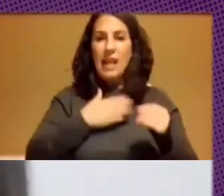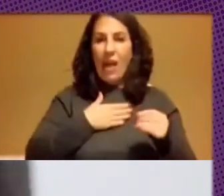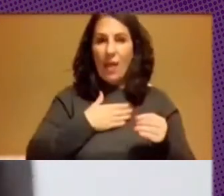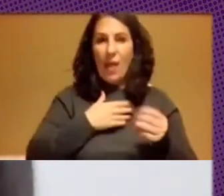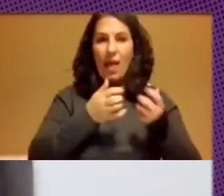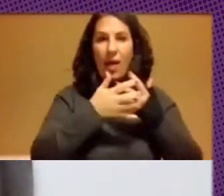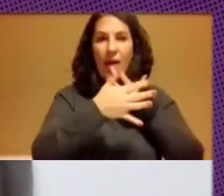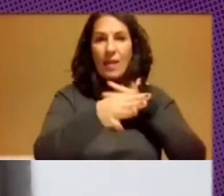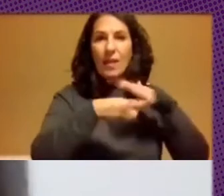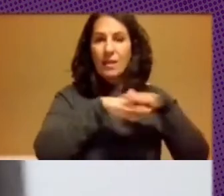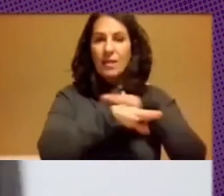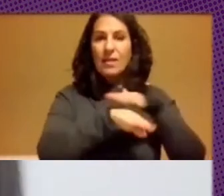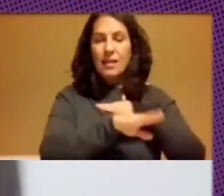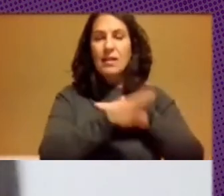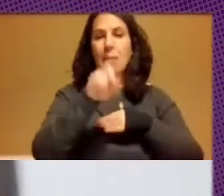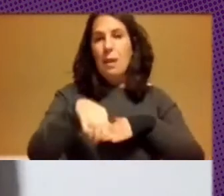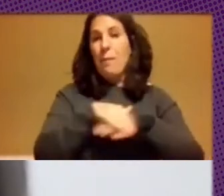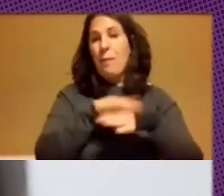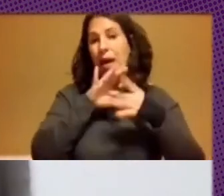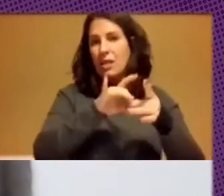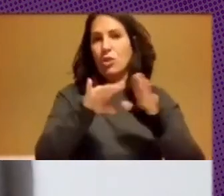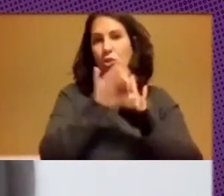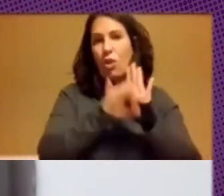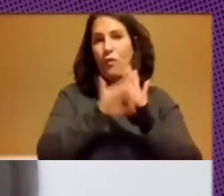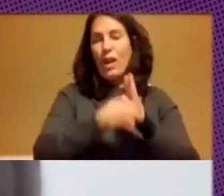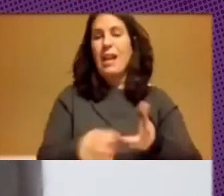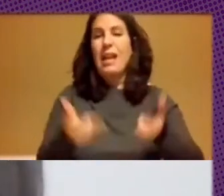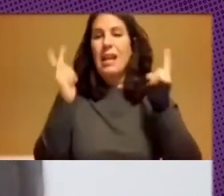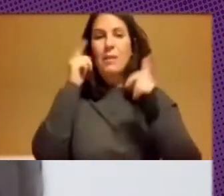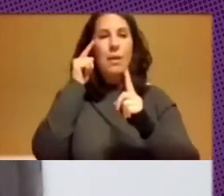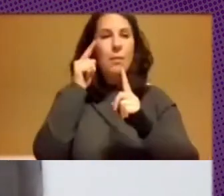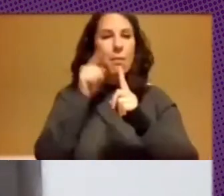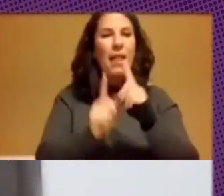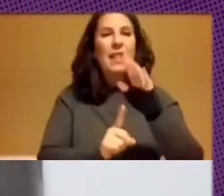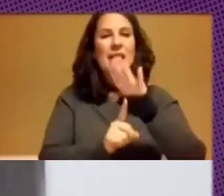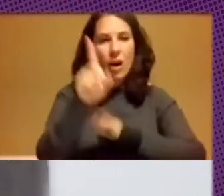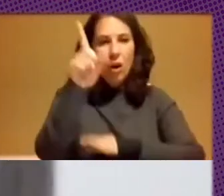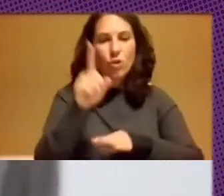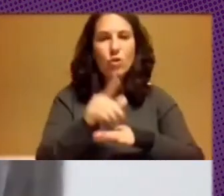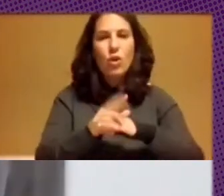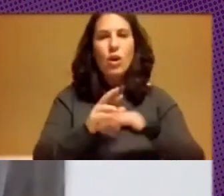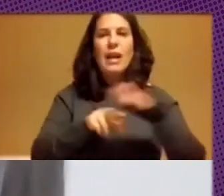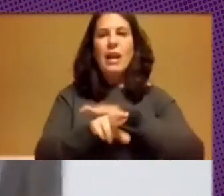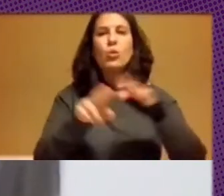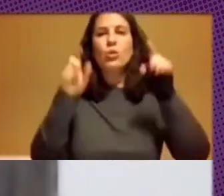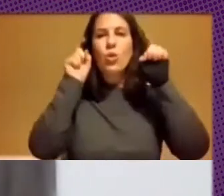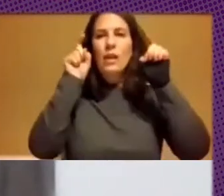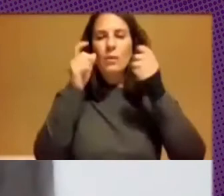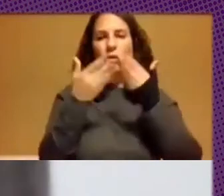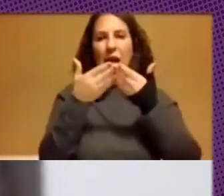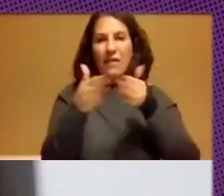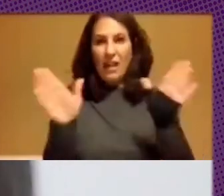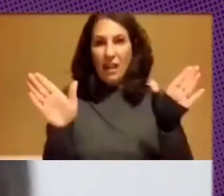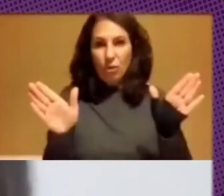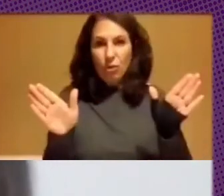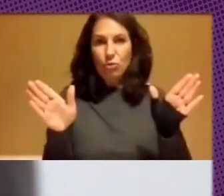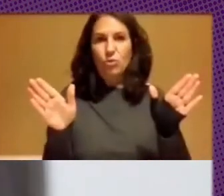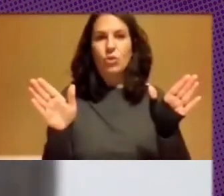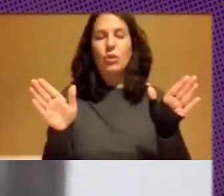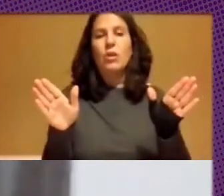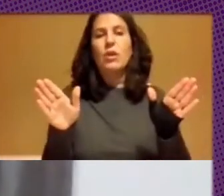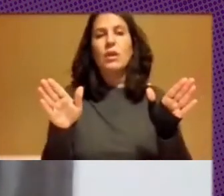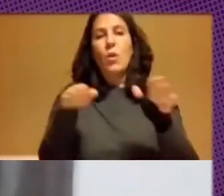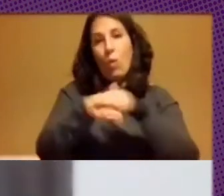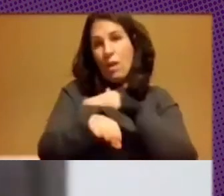también desarrollamos software libre para el desarrollo de recursos educativos abiertos y alojar recursos educativos